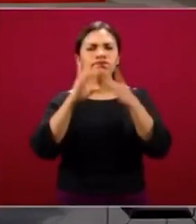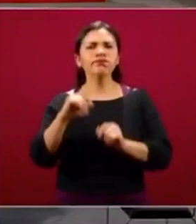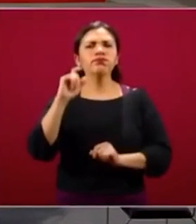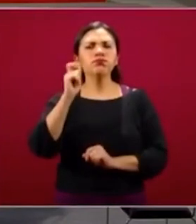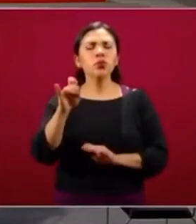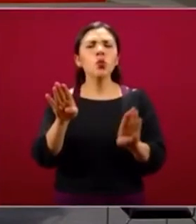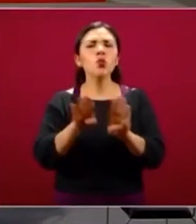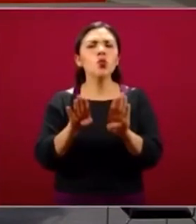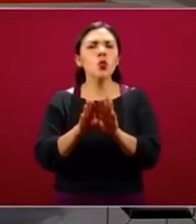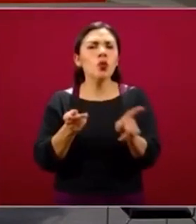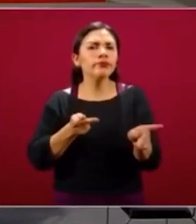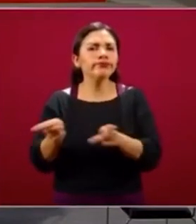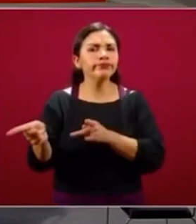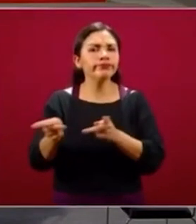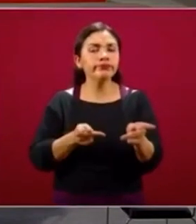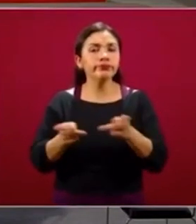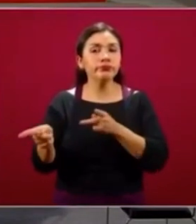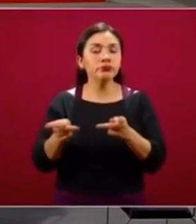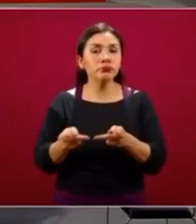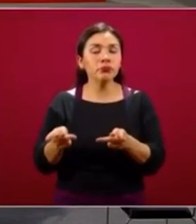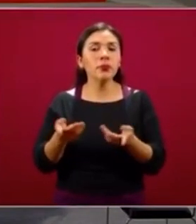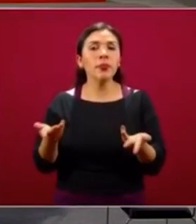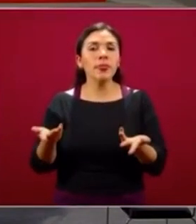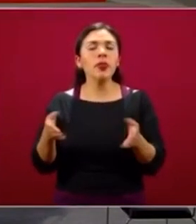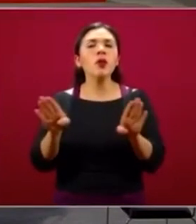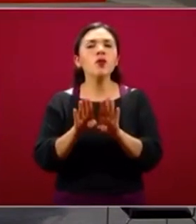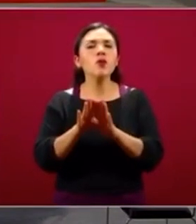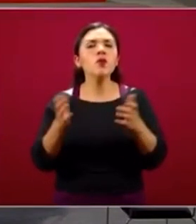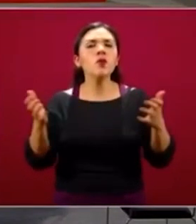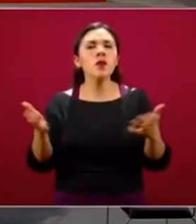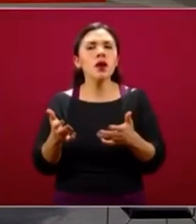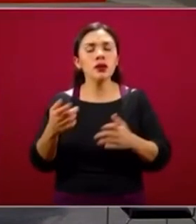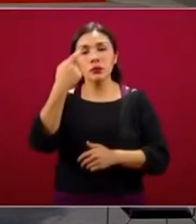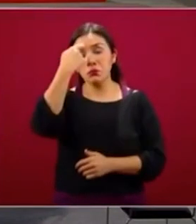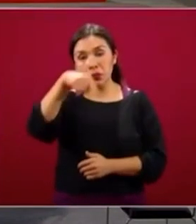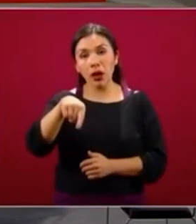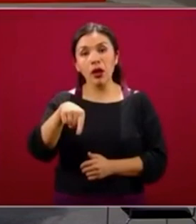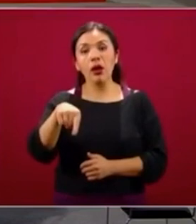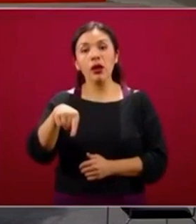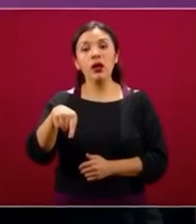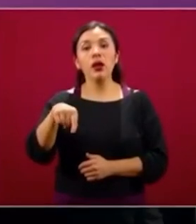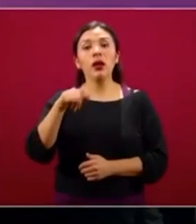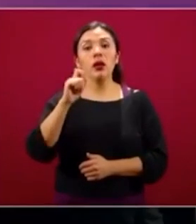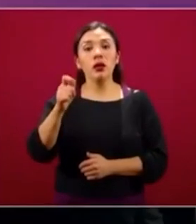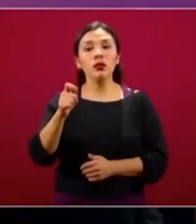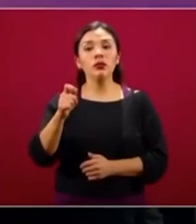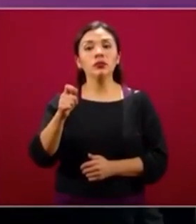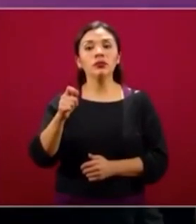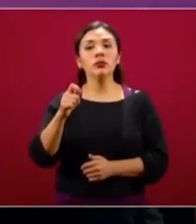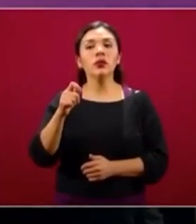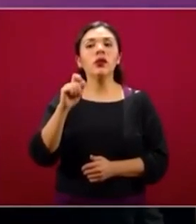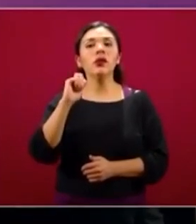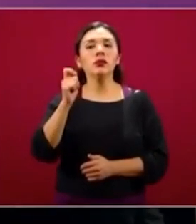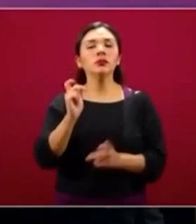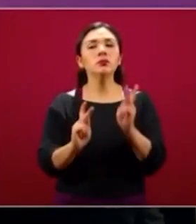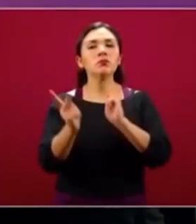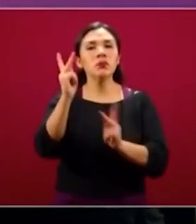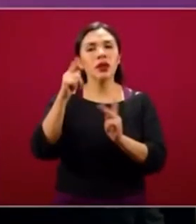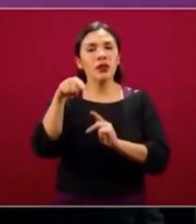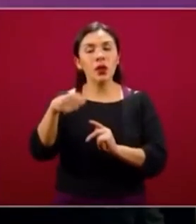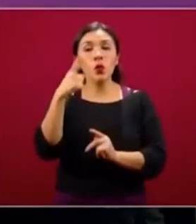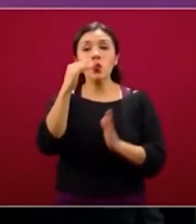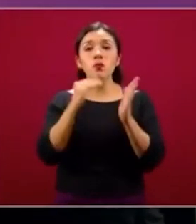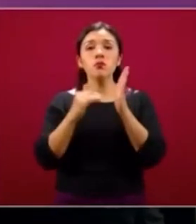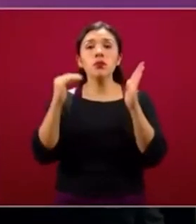La estrategia de cómo le estamos haciendo para dotarnos de la planta que requiere el programa es un